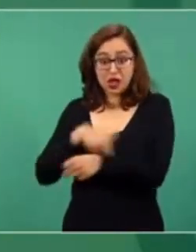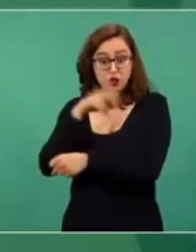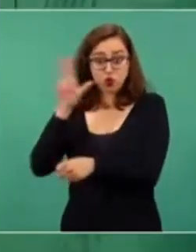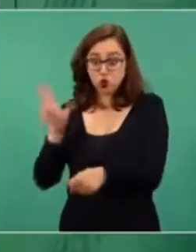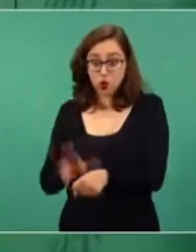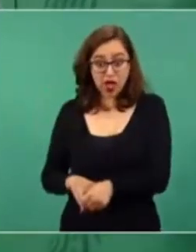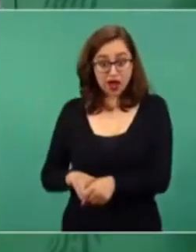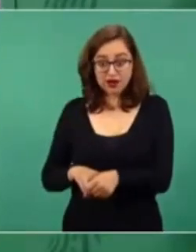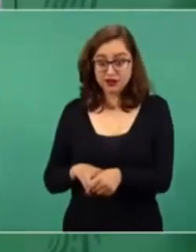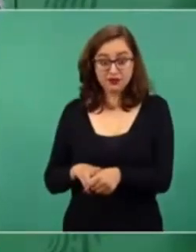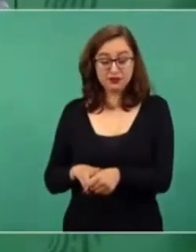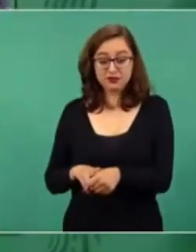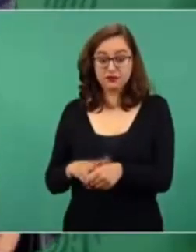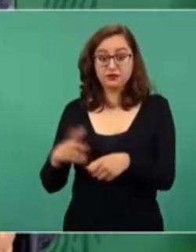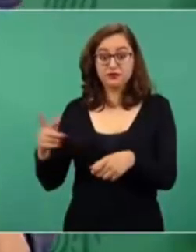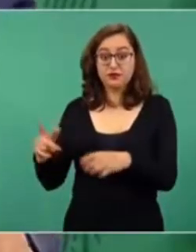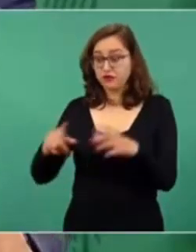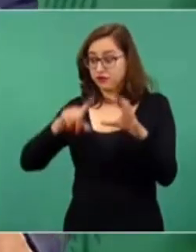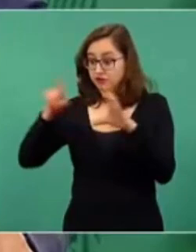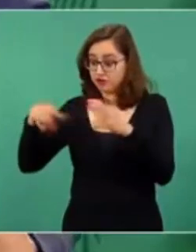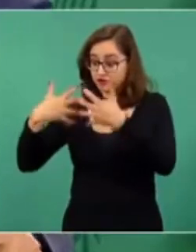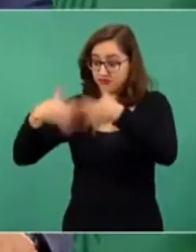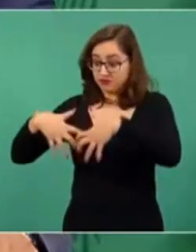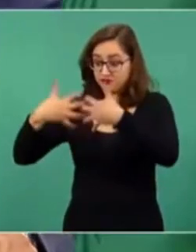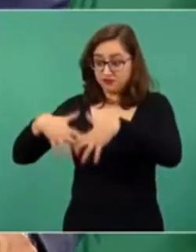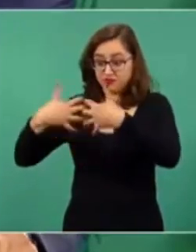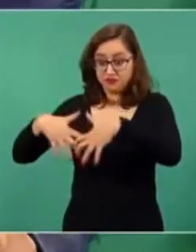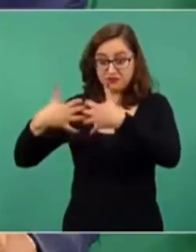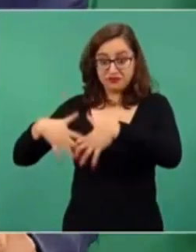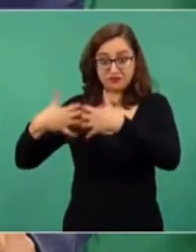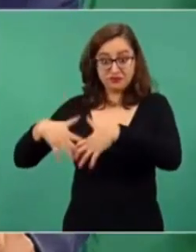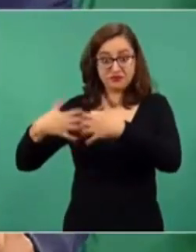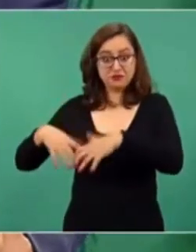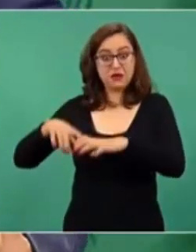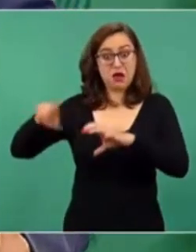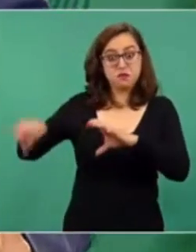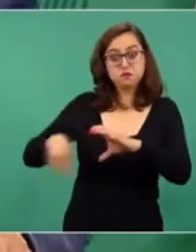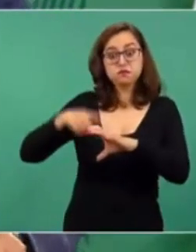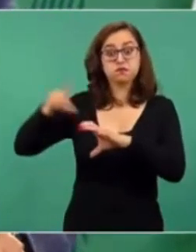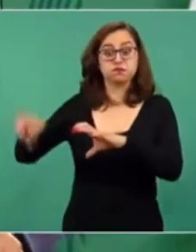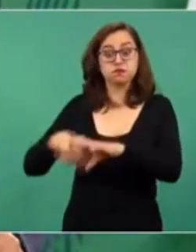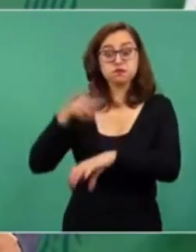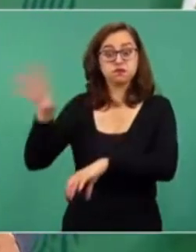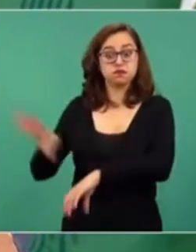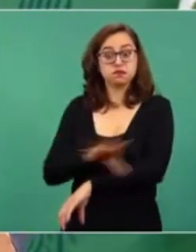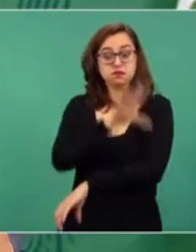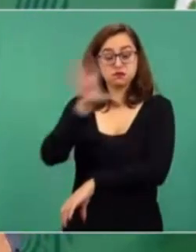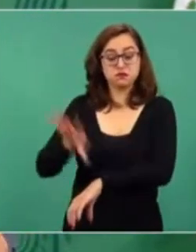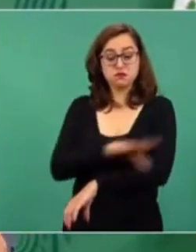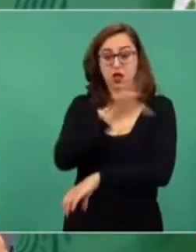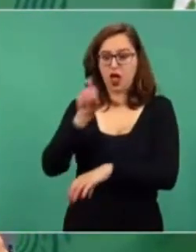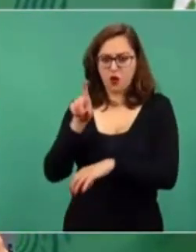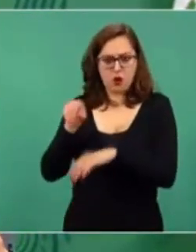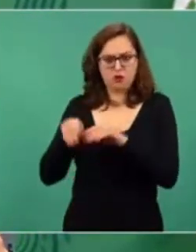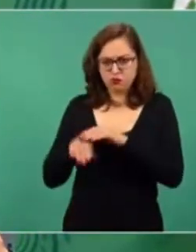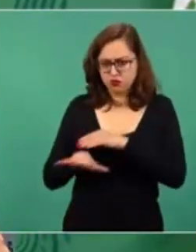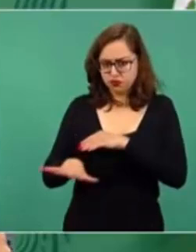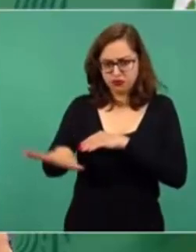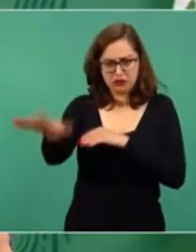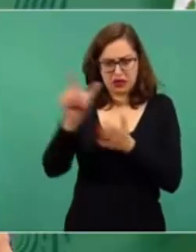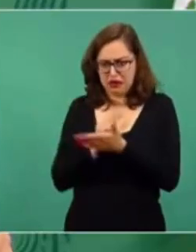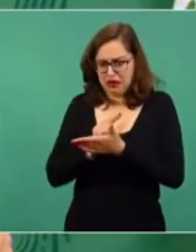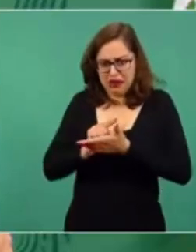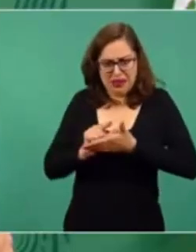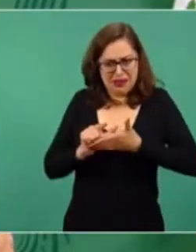cae el agua, mueve la turbina y se genera la energía y sale el agua. Y